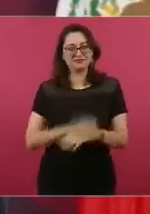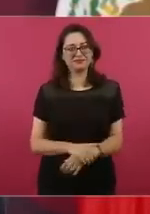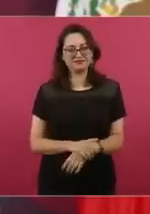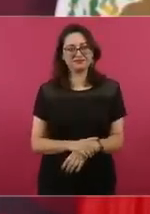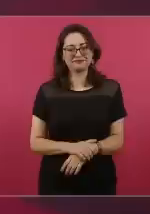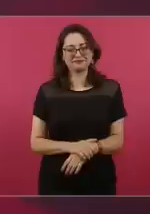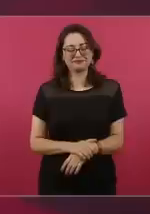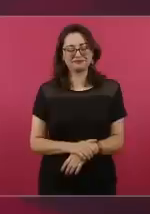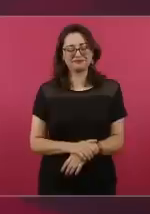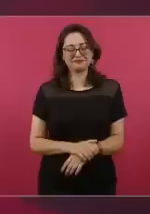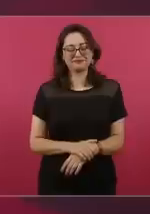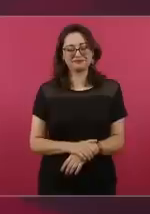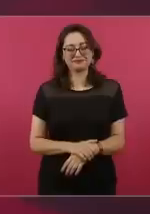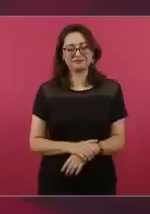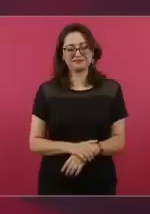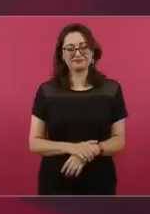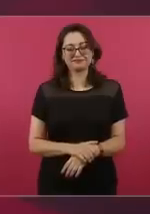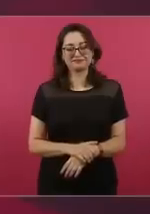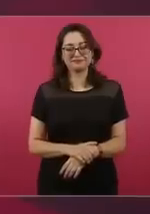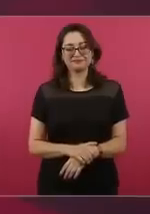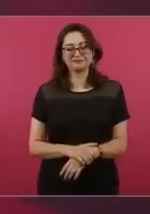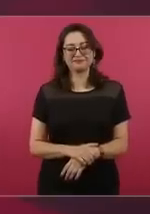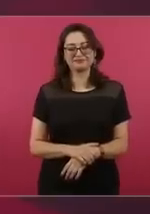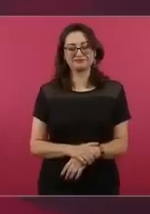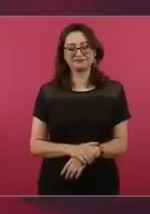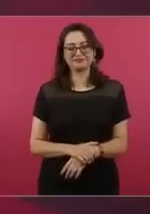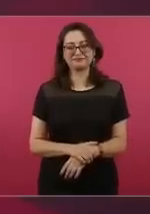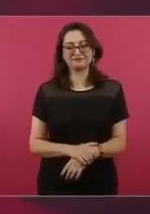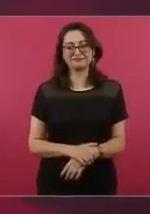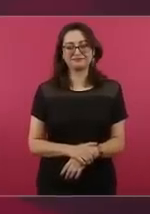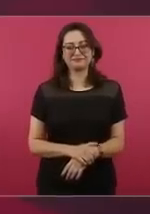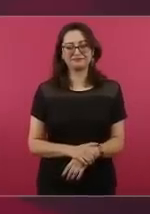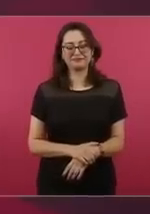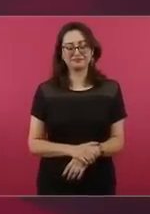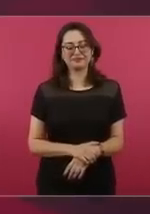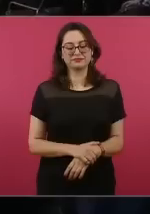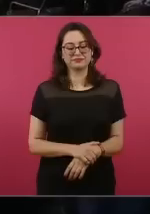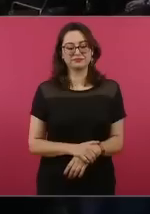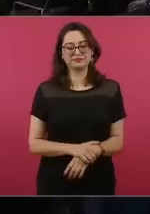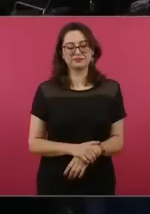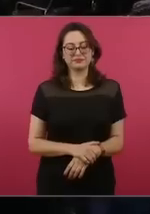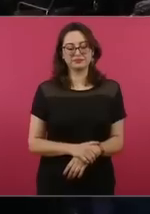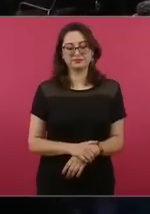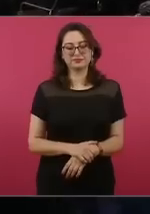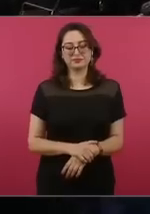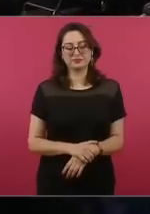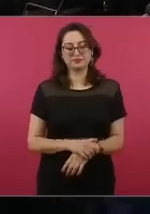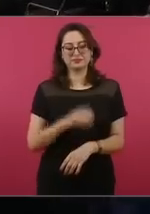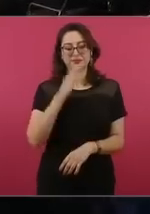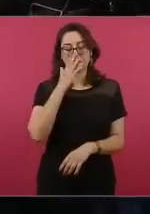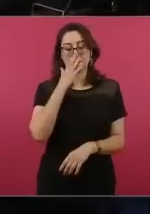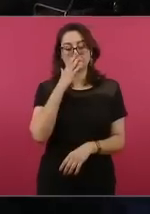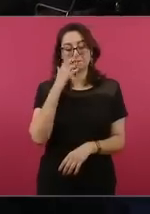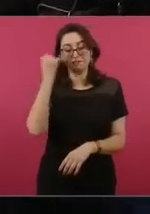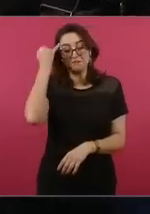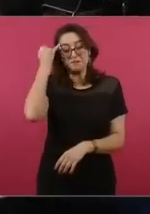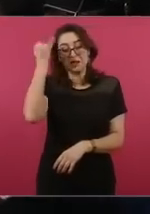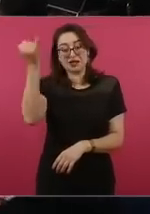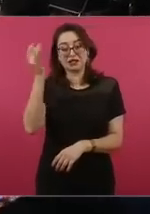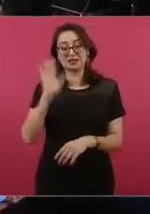Pero imagínense en un narcoestado,